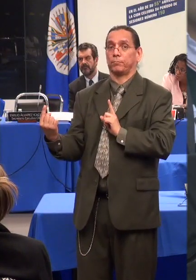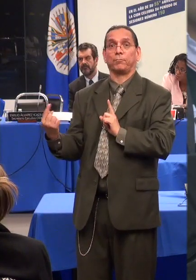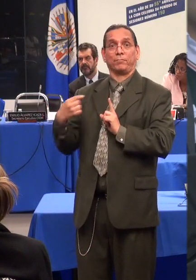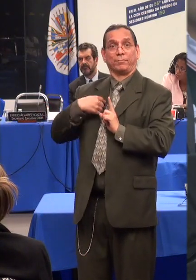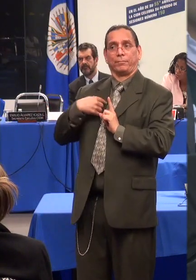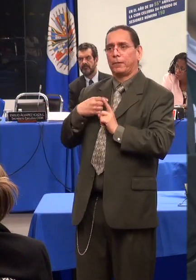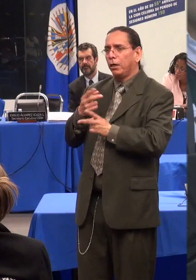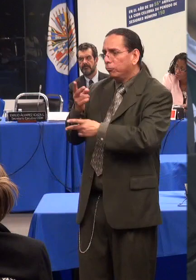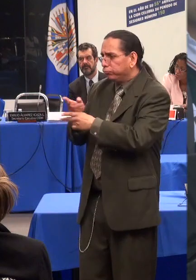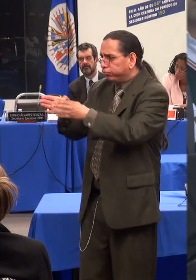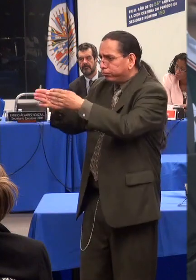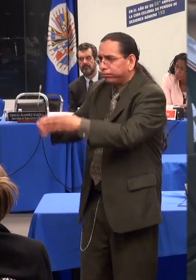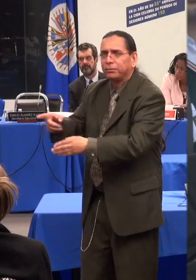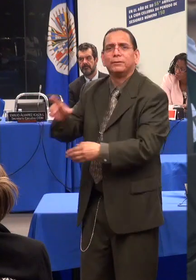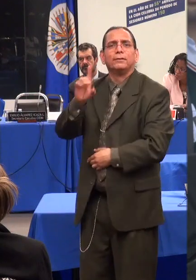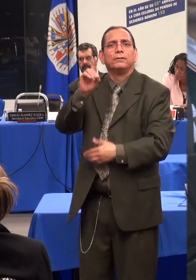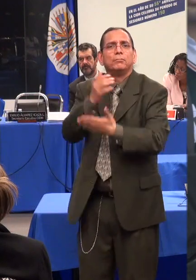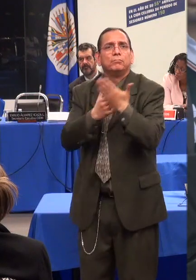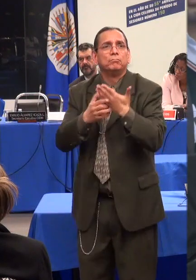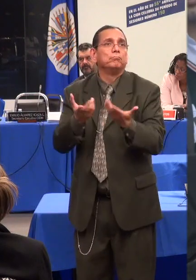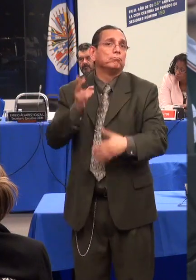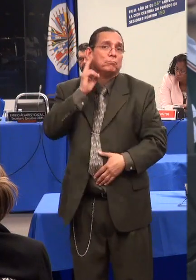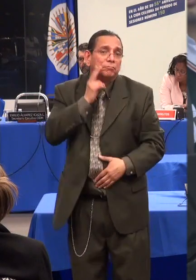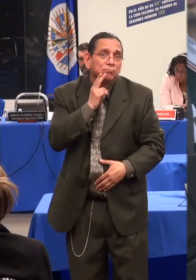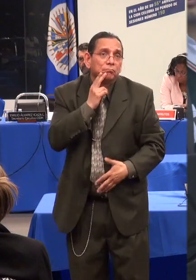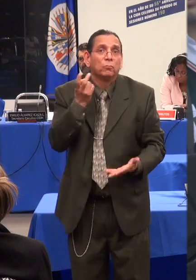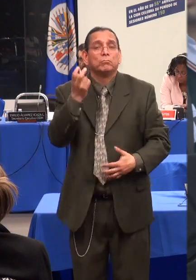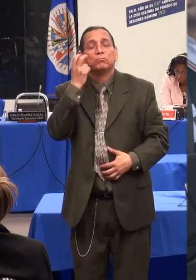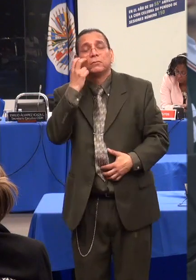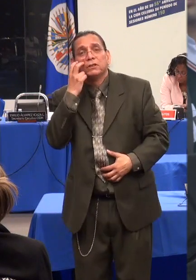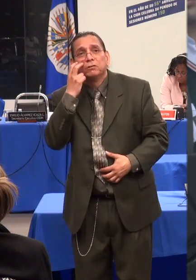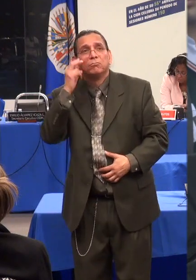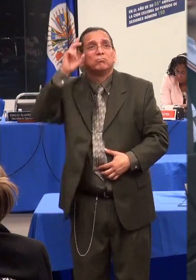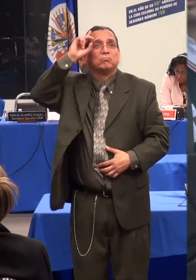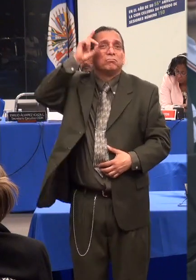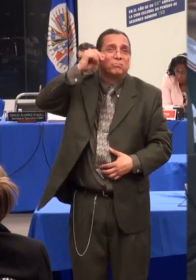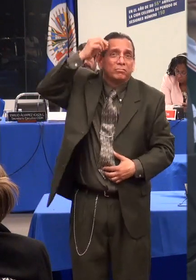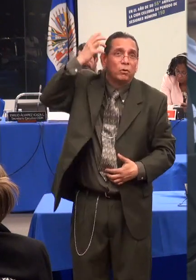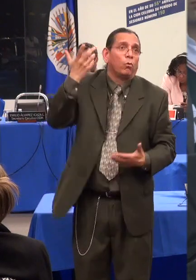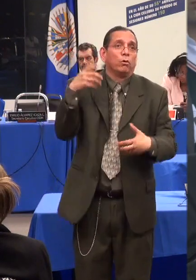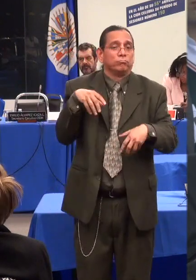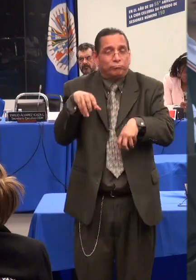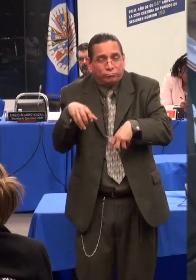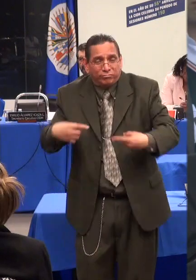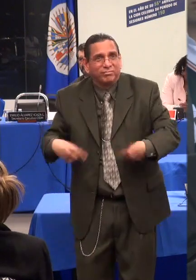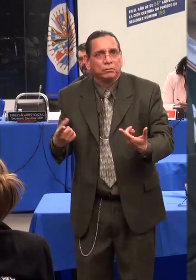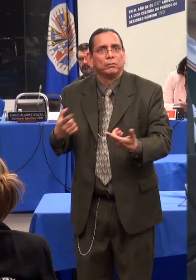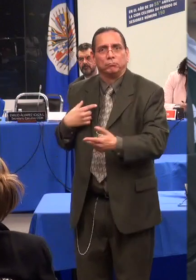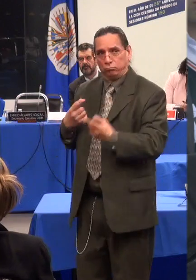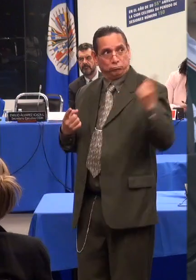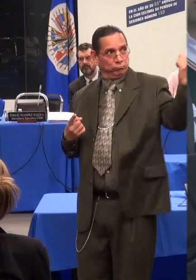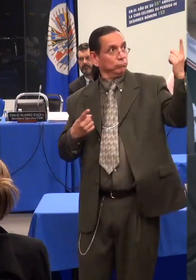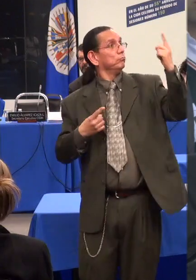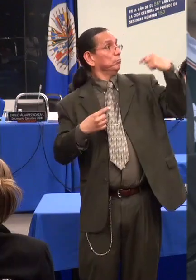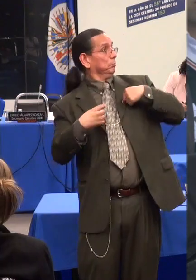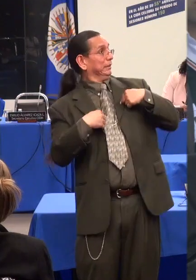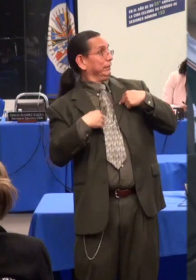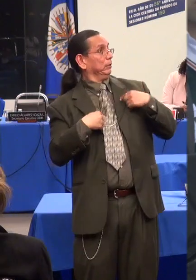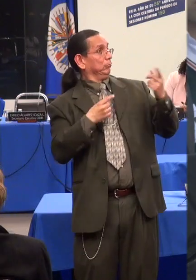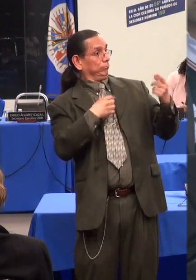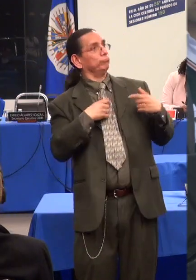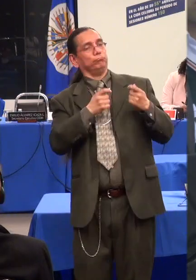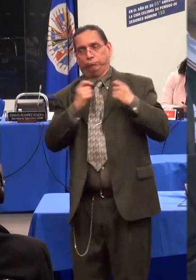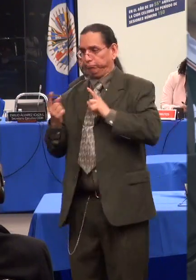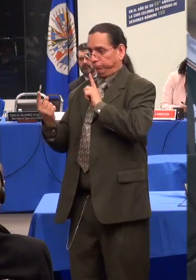eso es mi decisión que yo no voy a ser sometida a un proceso de interdicción.